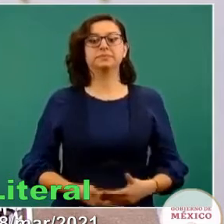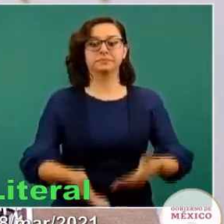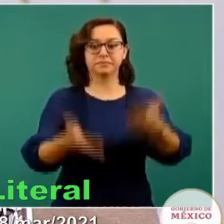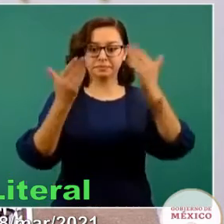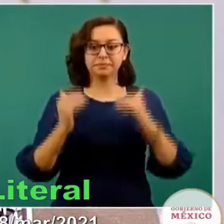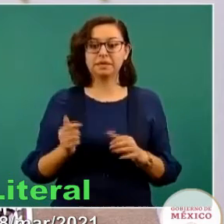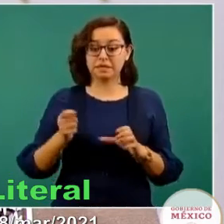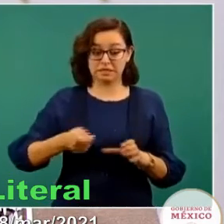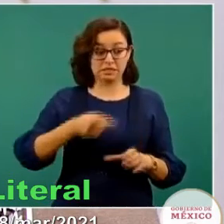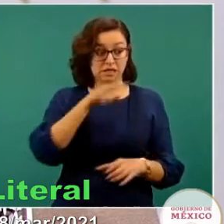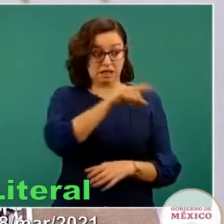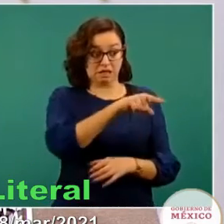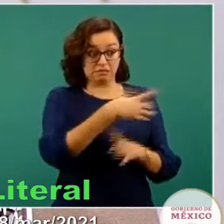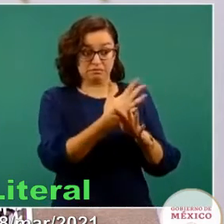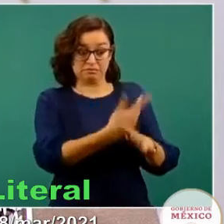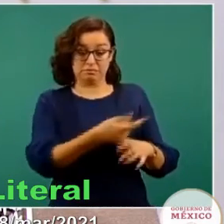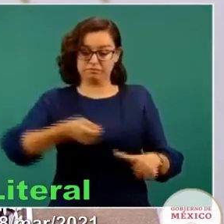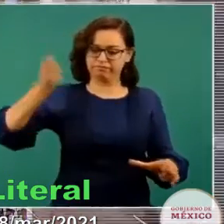sentencia.